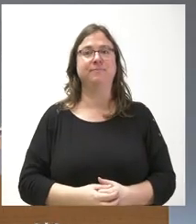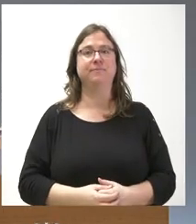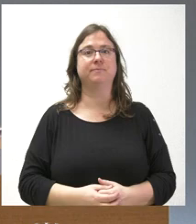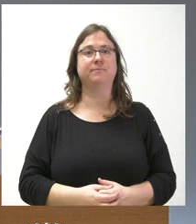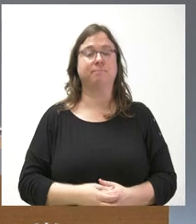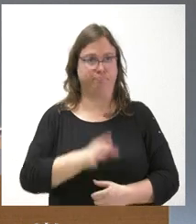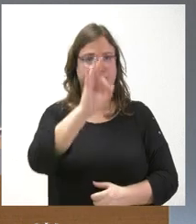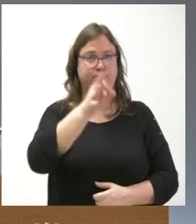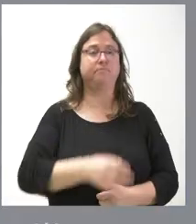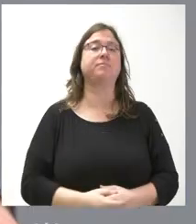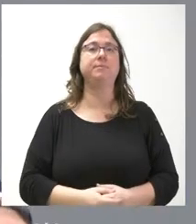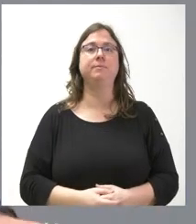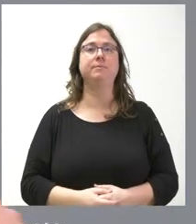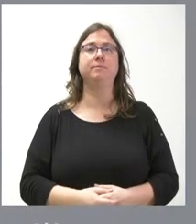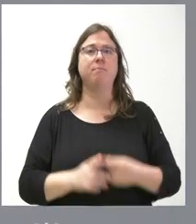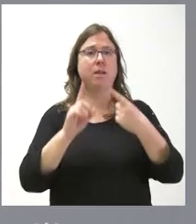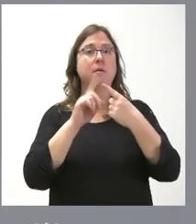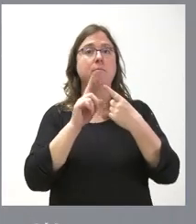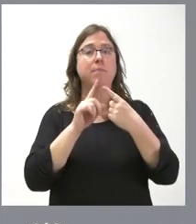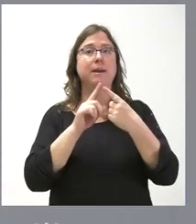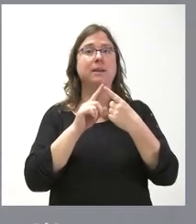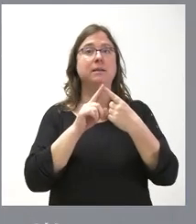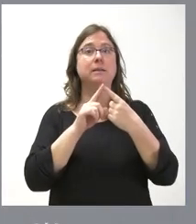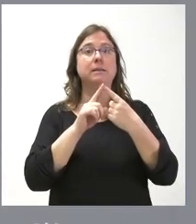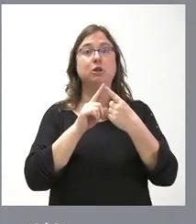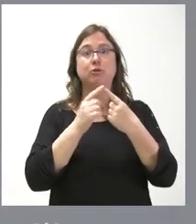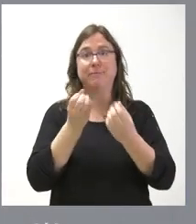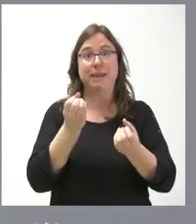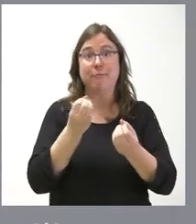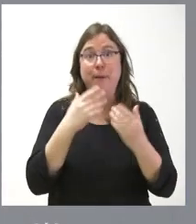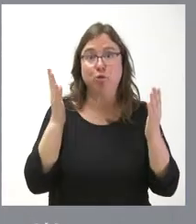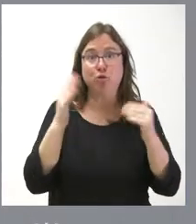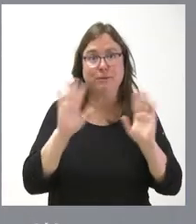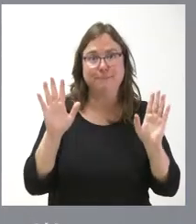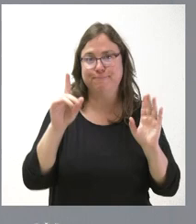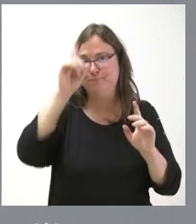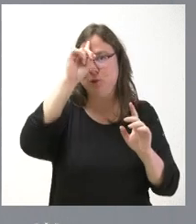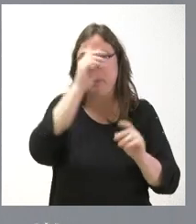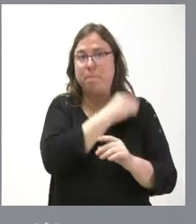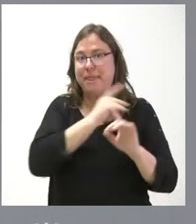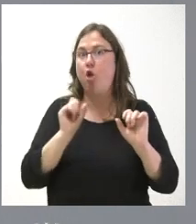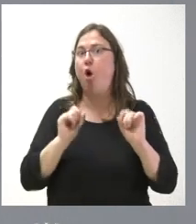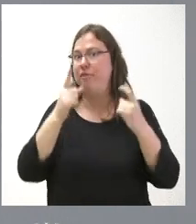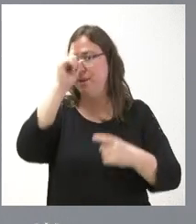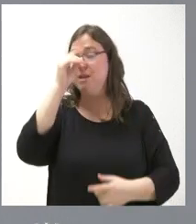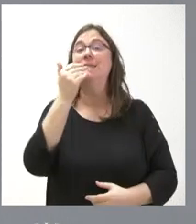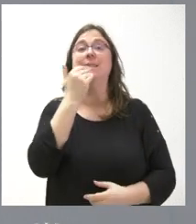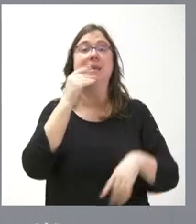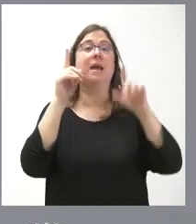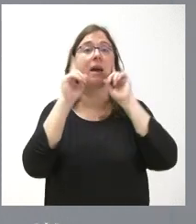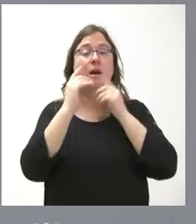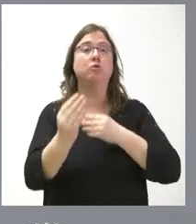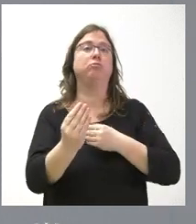Sí, en el primero de los temas no tengo esa información de si se ha pedido oficialmente, pero si se hubiera pedido, lo